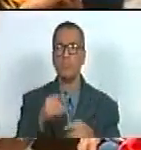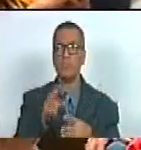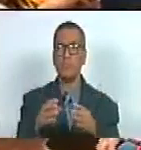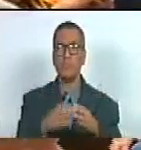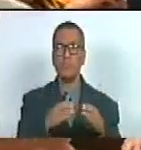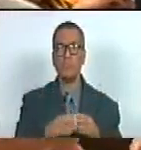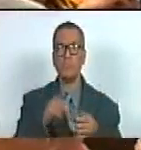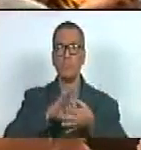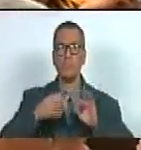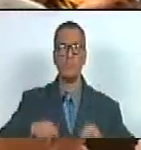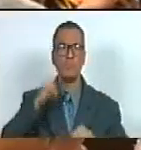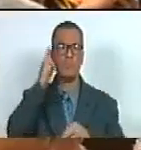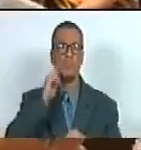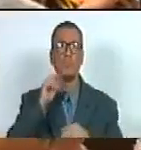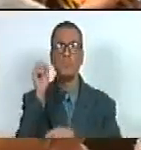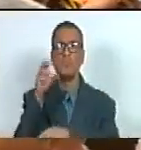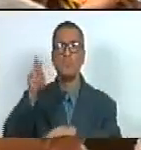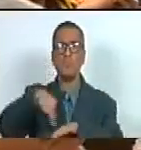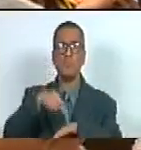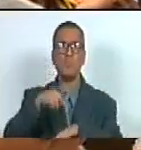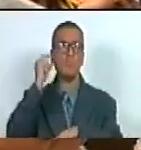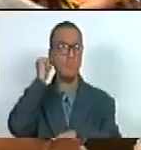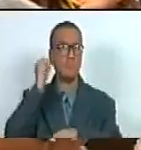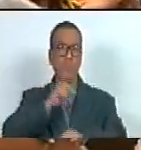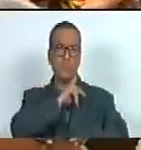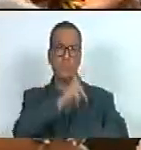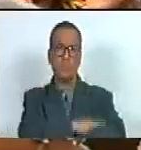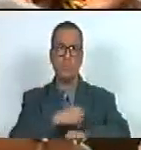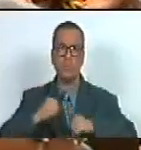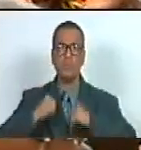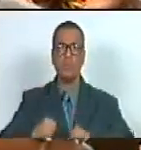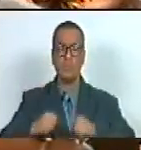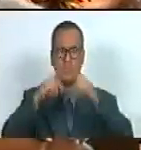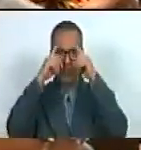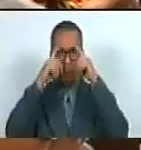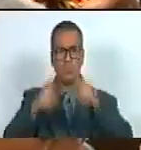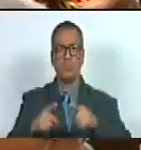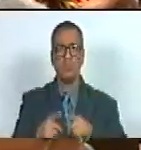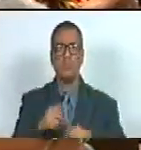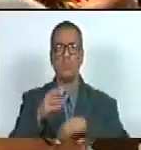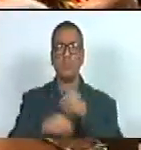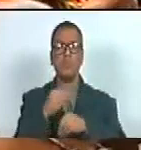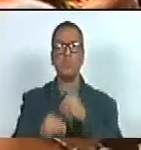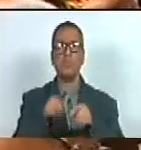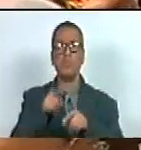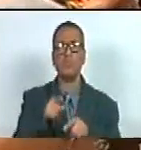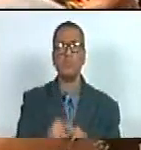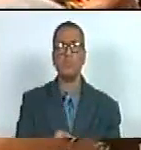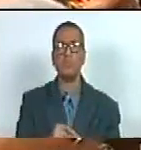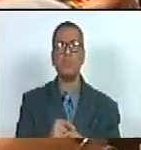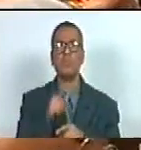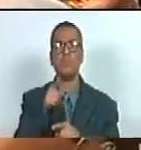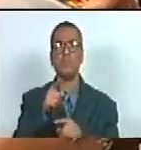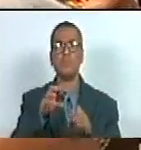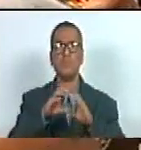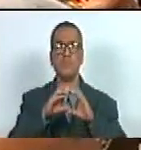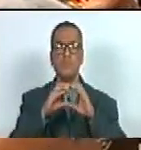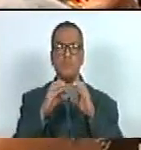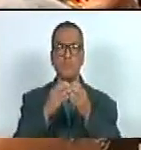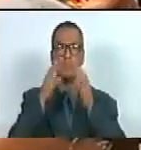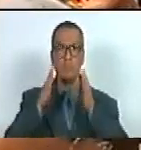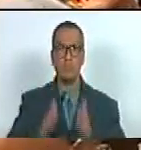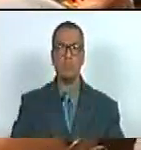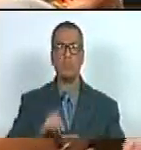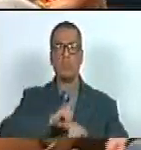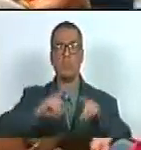bolivariana de parlamentarias fuerza absoluta en la determinación de las decisiones que tome este cuerpo legislativo